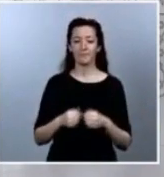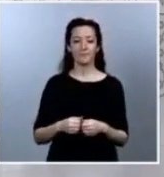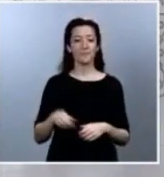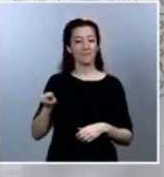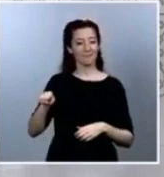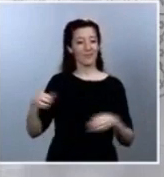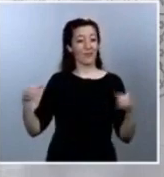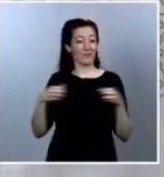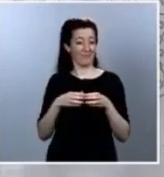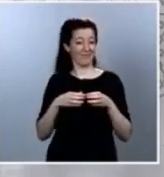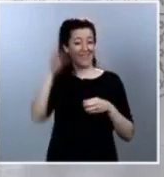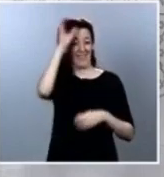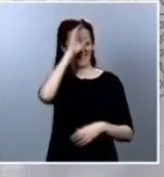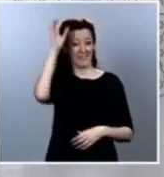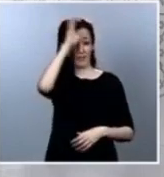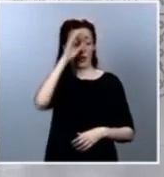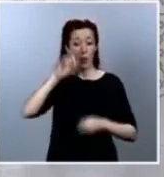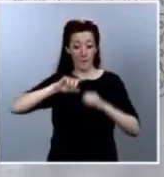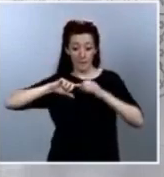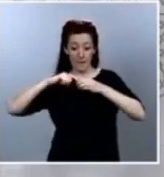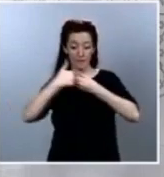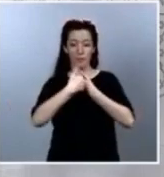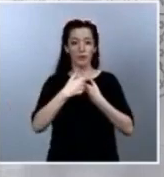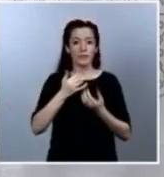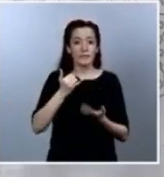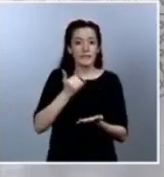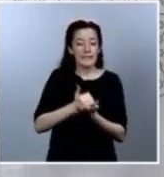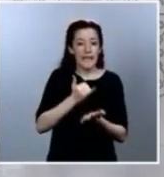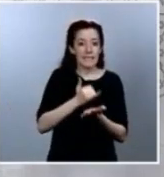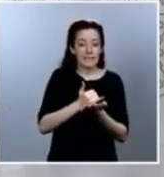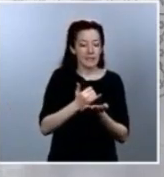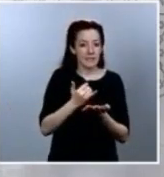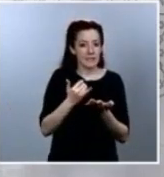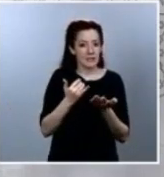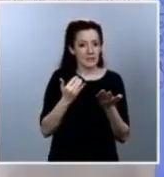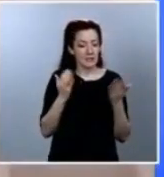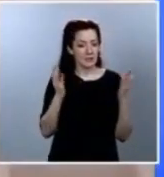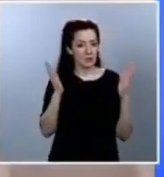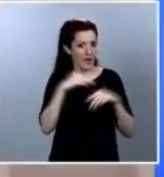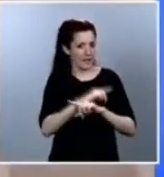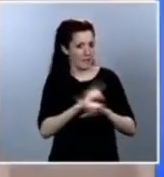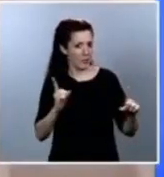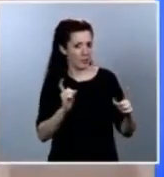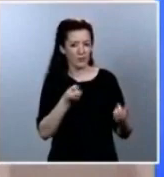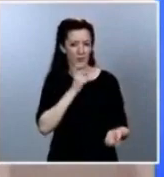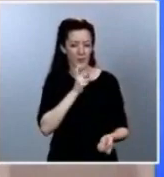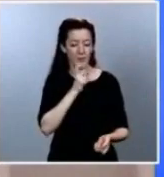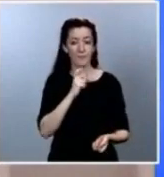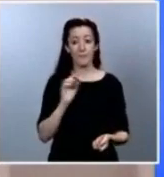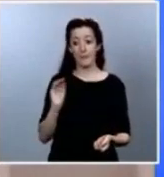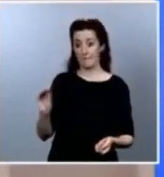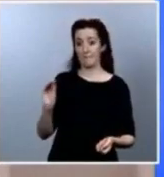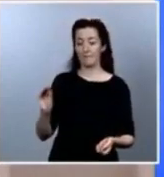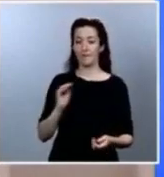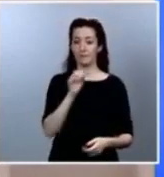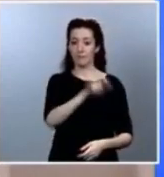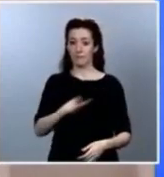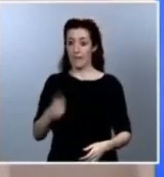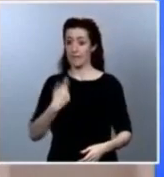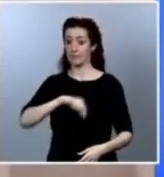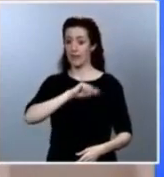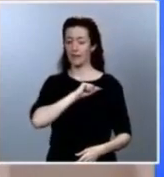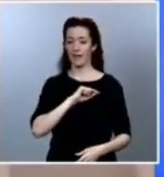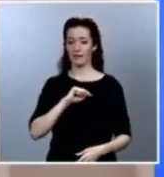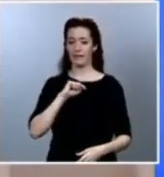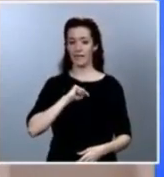haciendo test masivos. Yo quería preguntarle, en primer lugar, si los españoles pueden estar, si no tranquilos, al menos sí seguros de que el gobierno